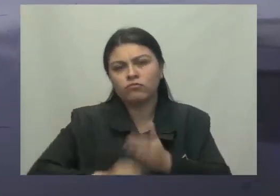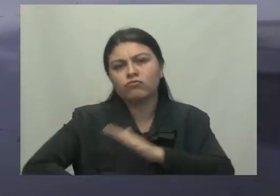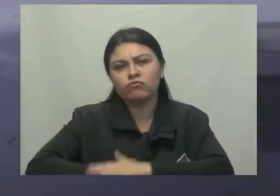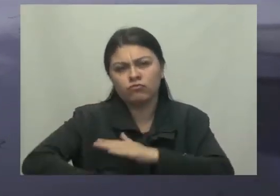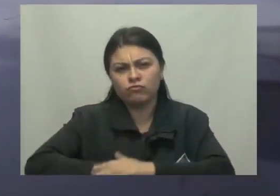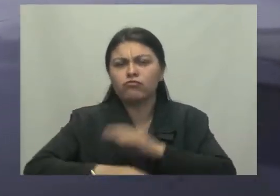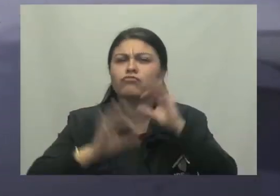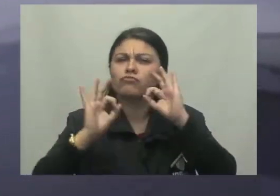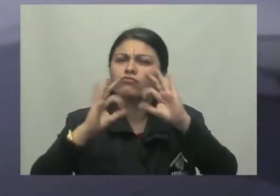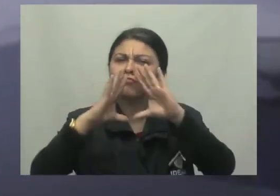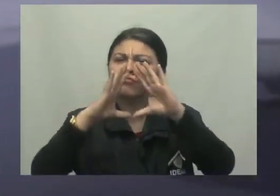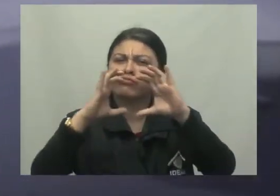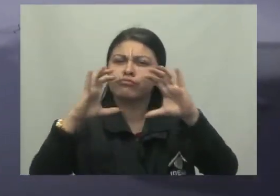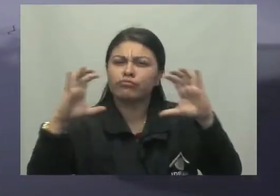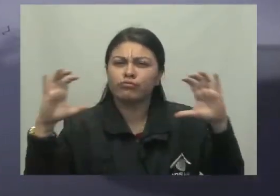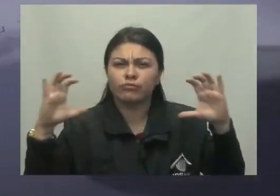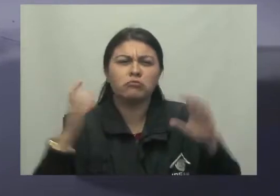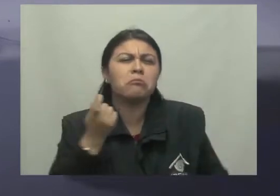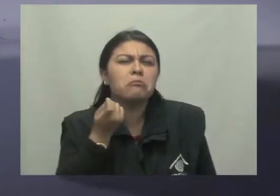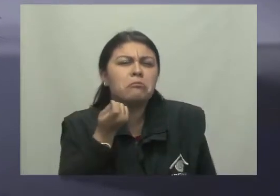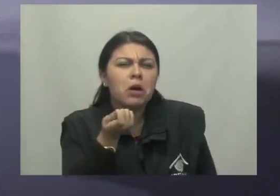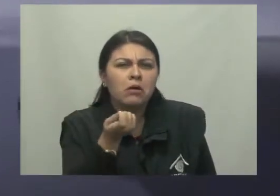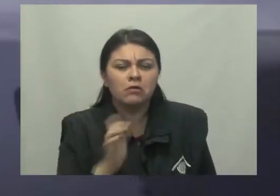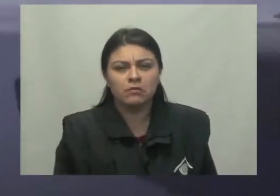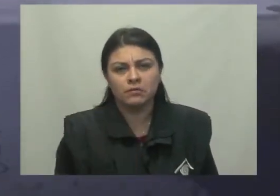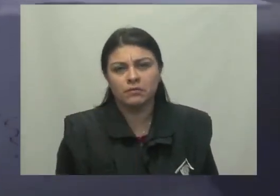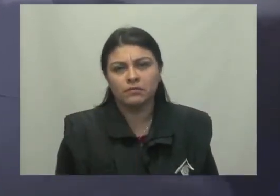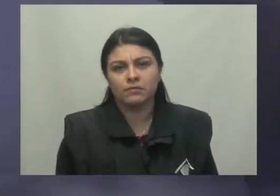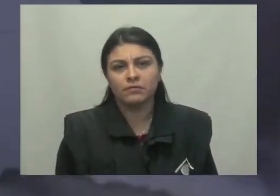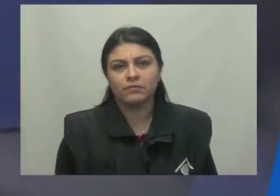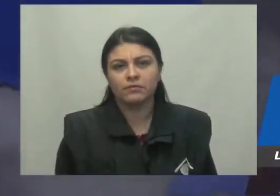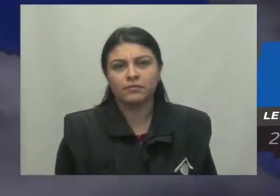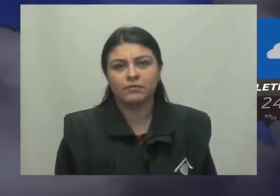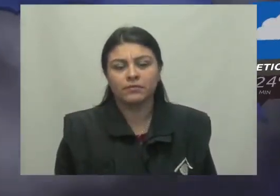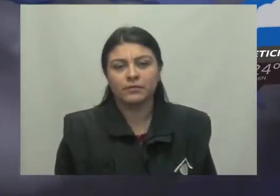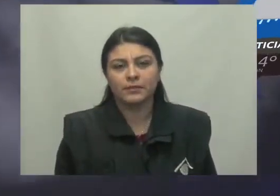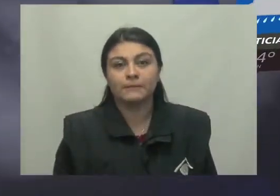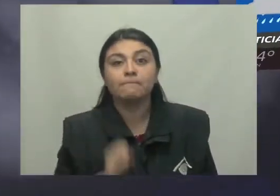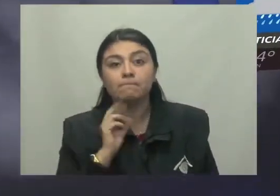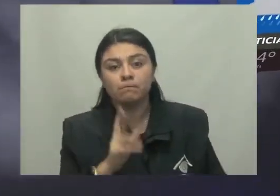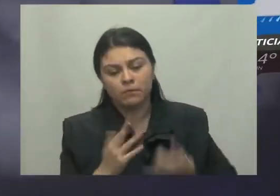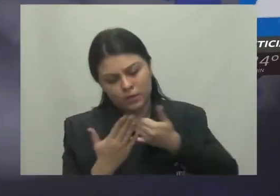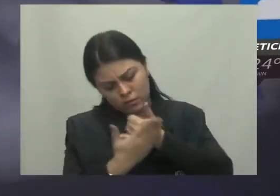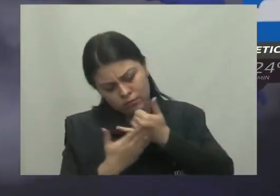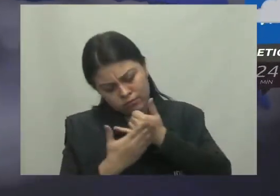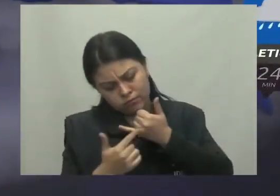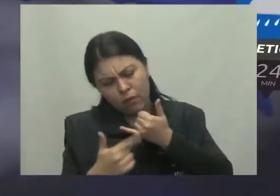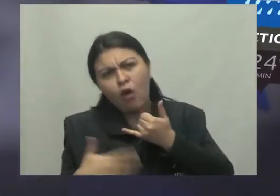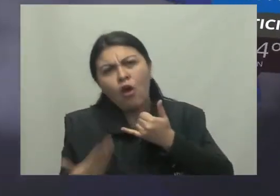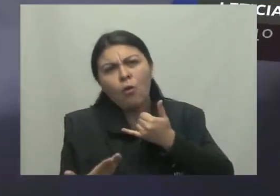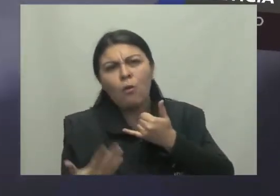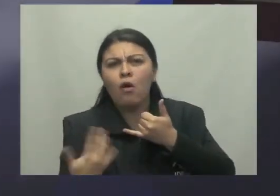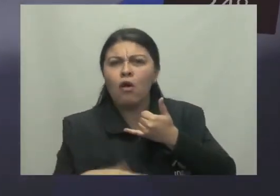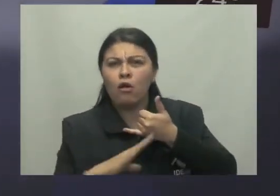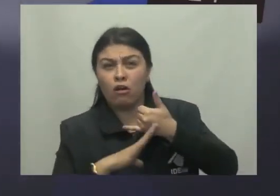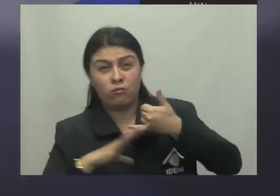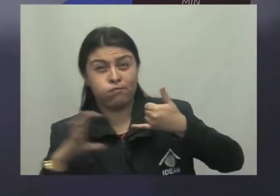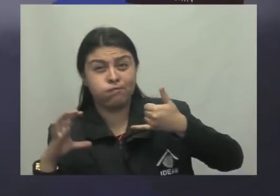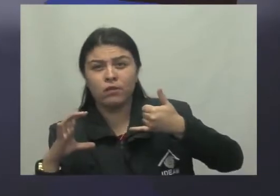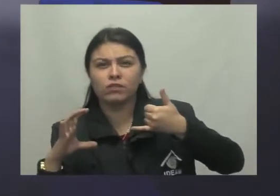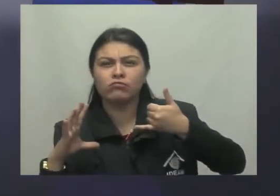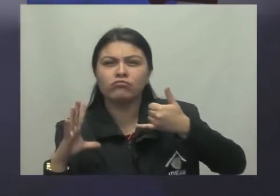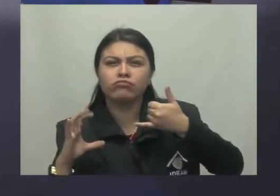tiempo seco con poca presencia de nubes Música En el sur del territorio se prevé una disminución de la nubosidad